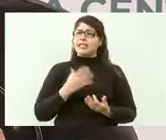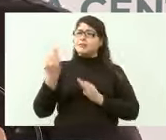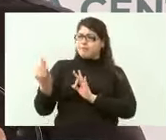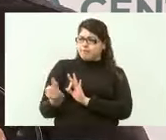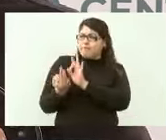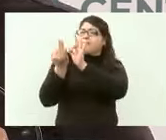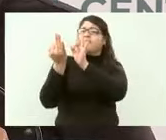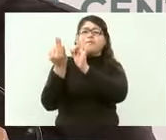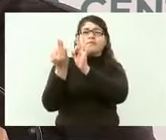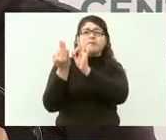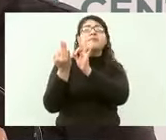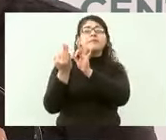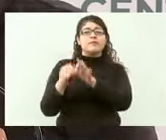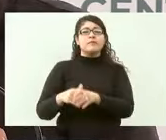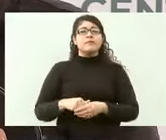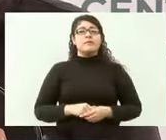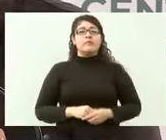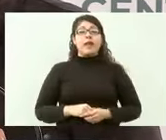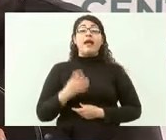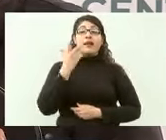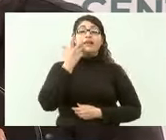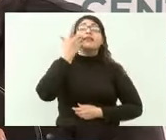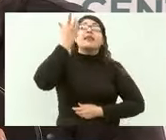leía yo que en su desplegado